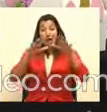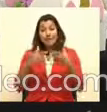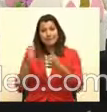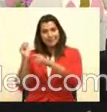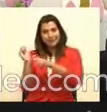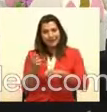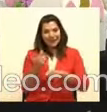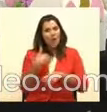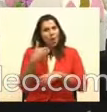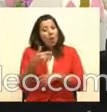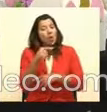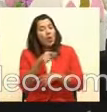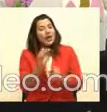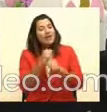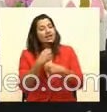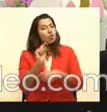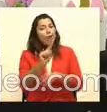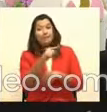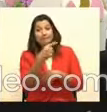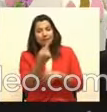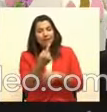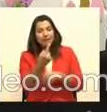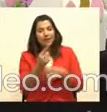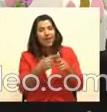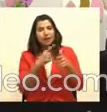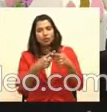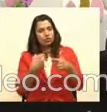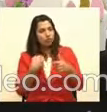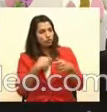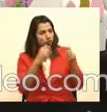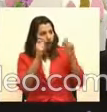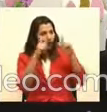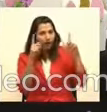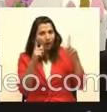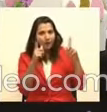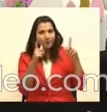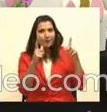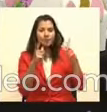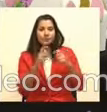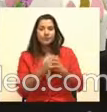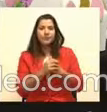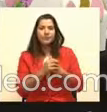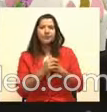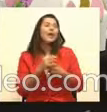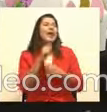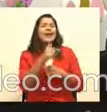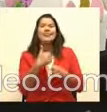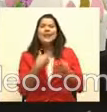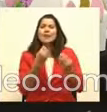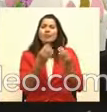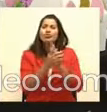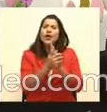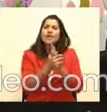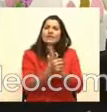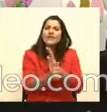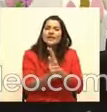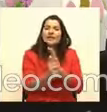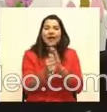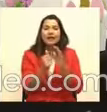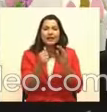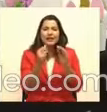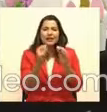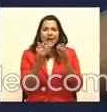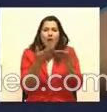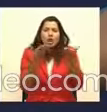vimos lo fascinado que él estaba con… porque él tiene mucha habilidad de la motora fina.